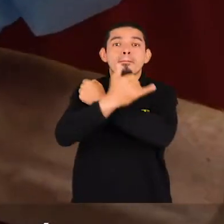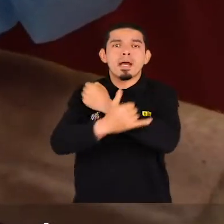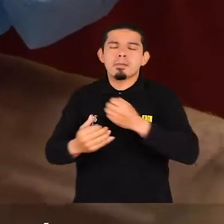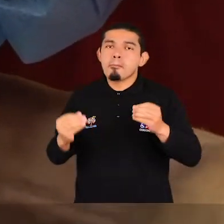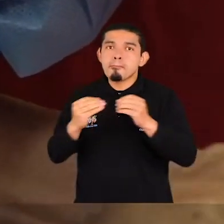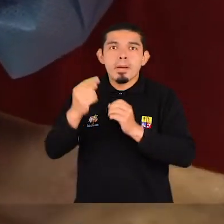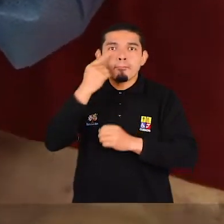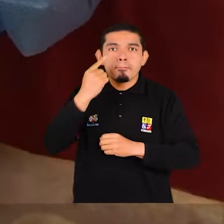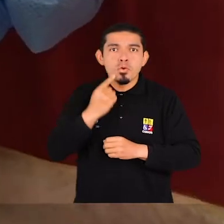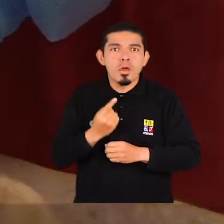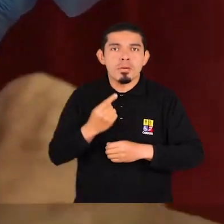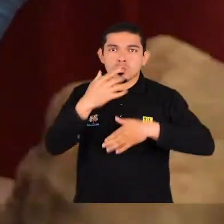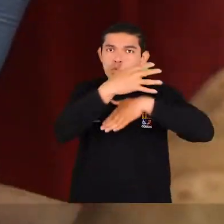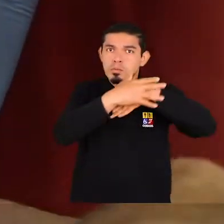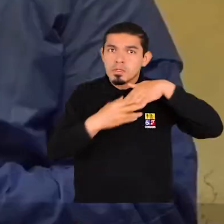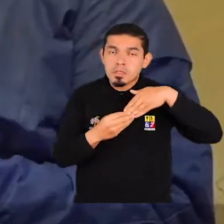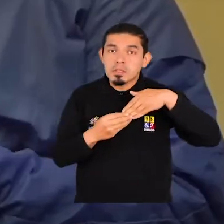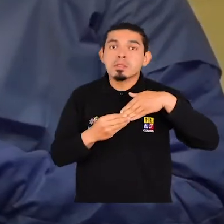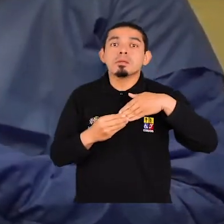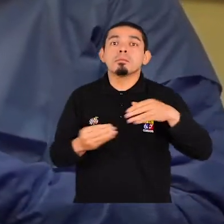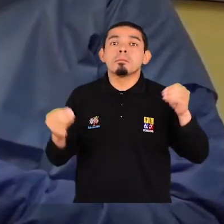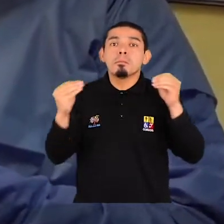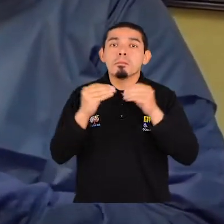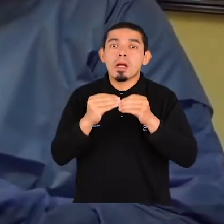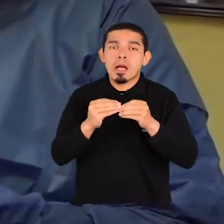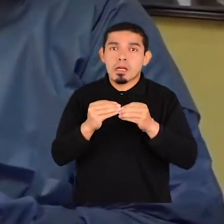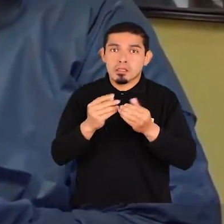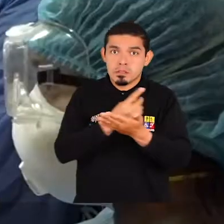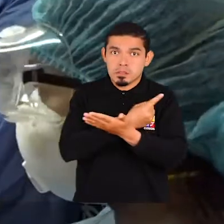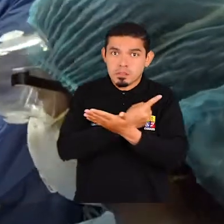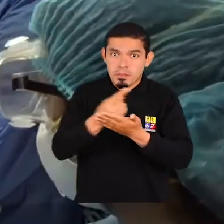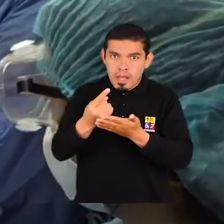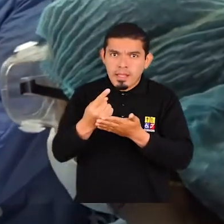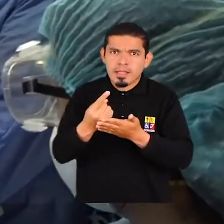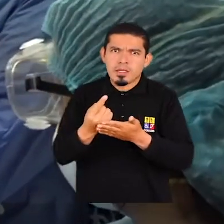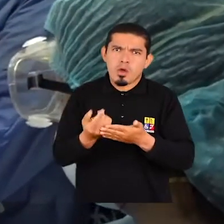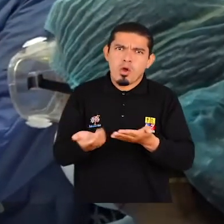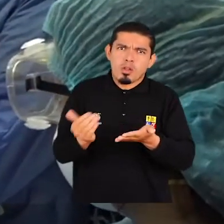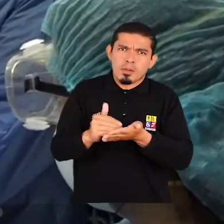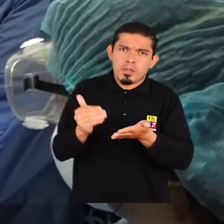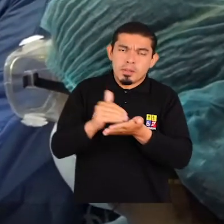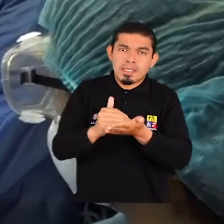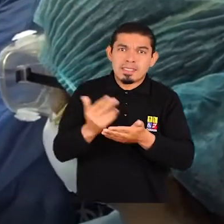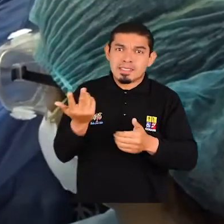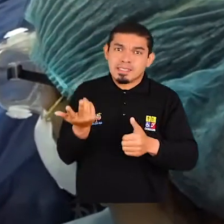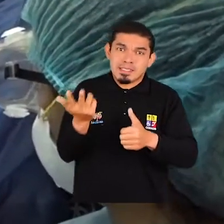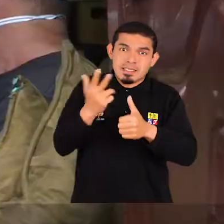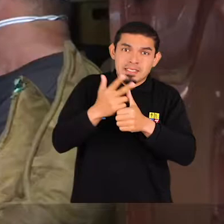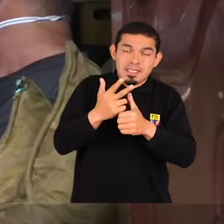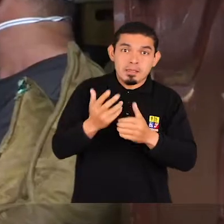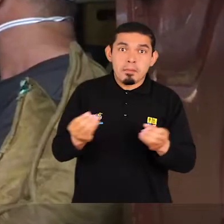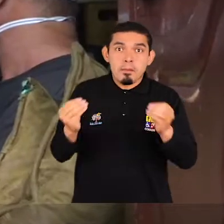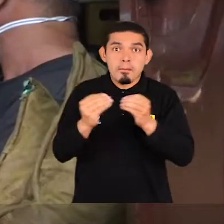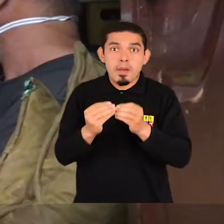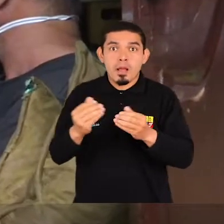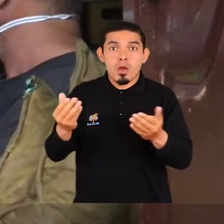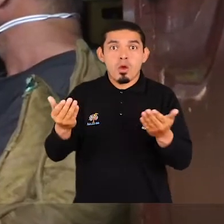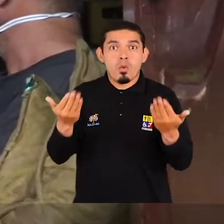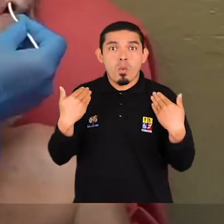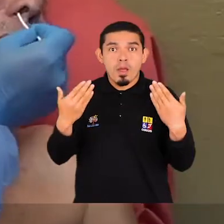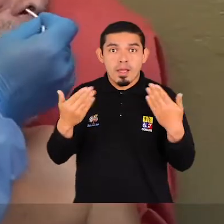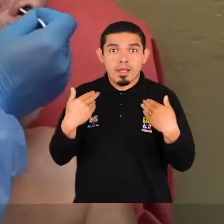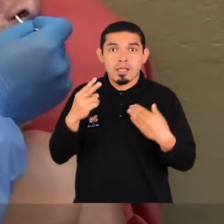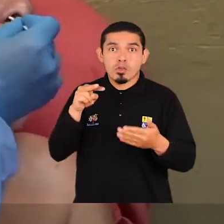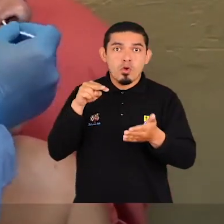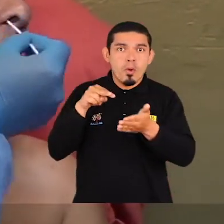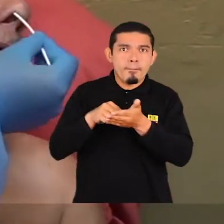Sudamérica. Esta capacidad la hemos triplicado esta semana y la seguiremos aumentando. Solo en Guayaquil ya podemos procesar 2.000